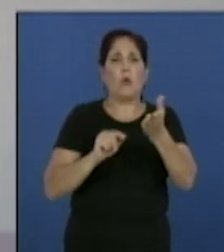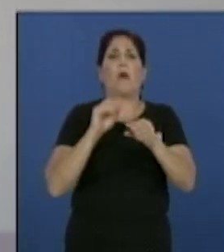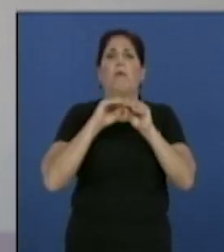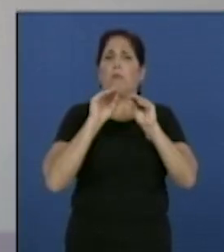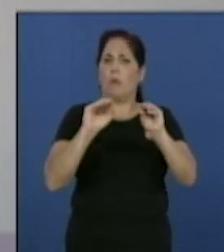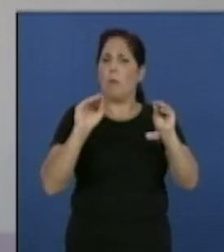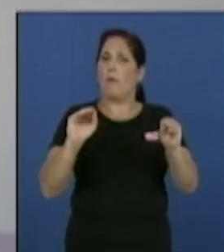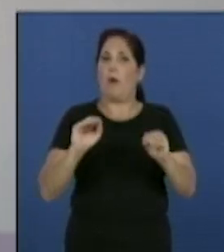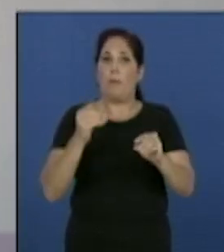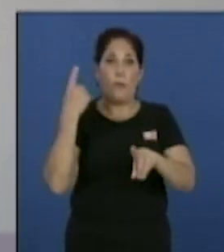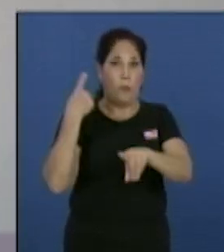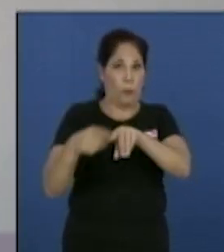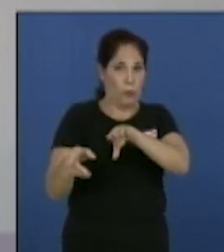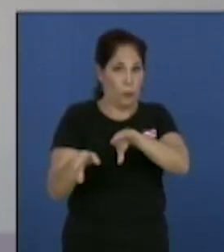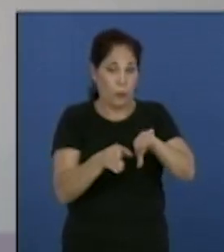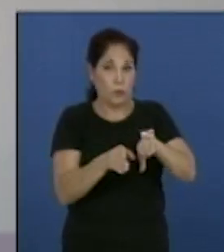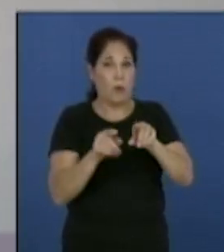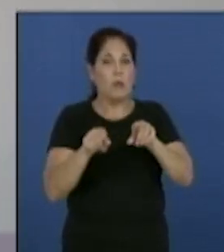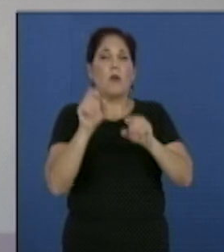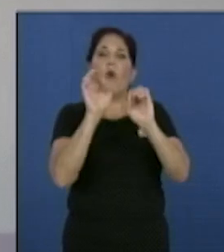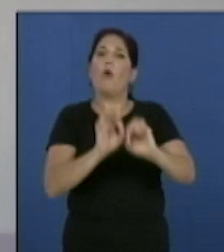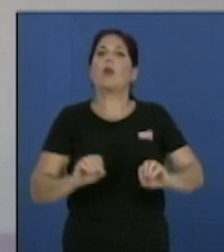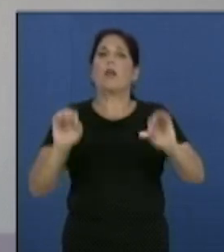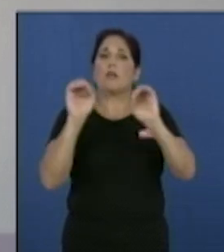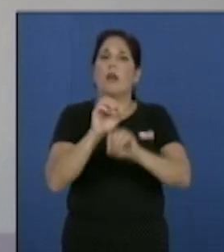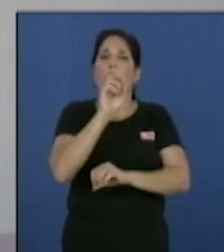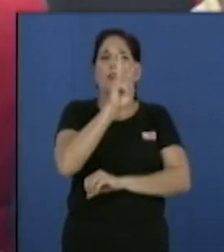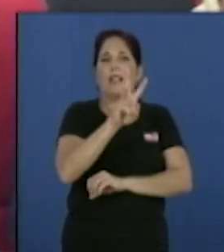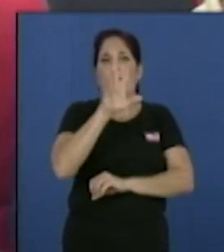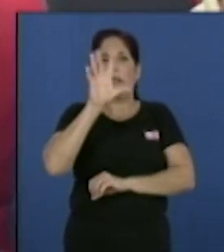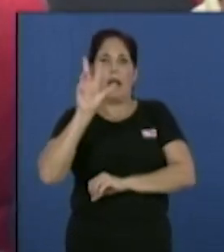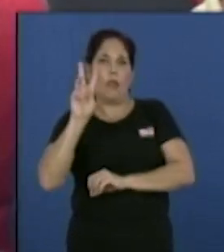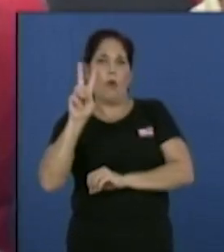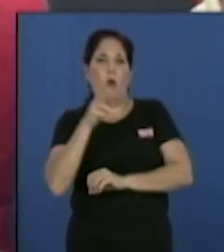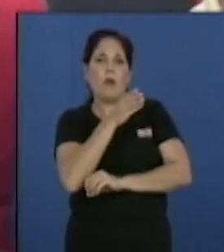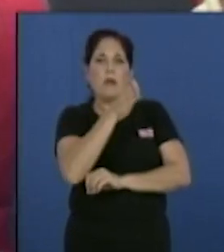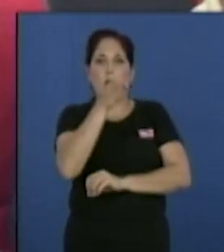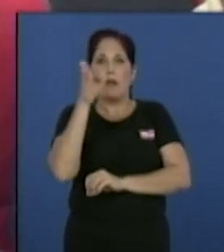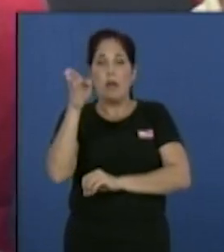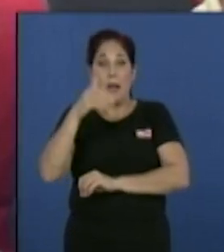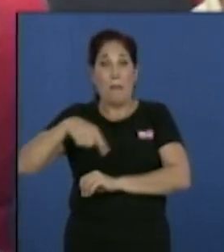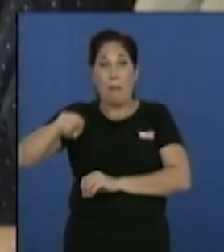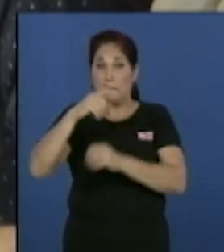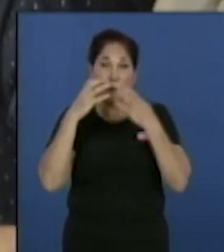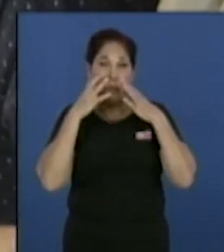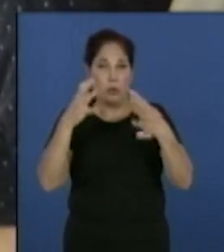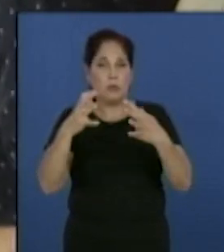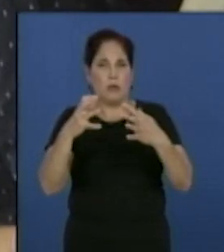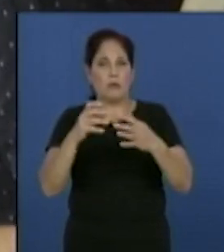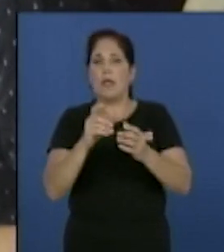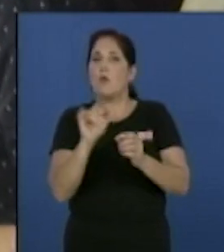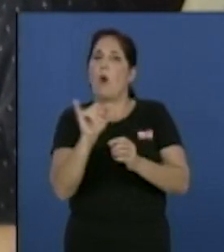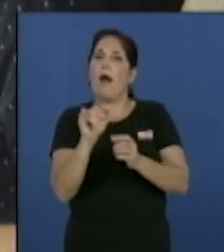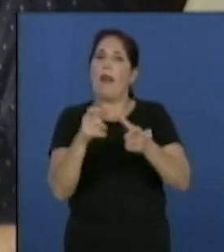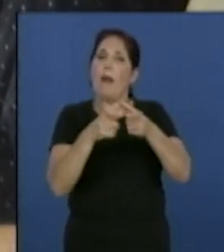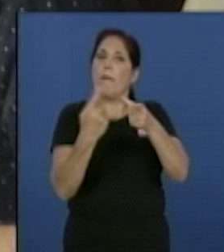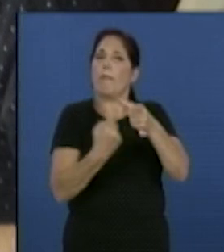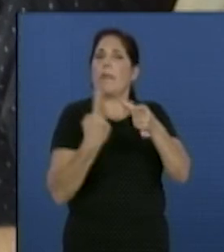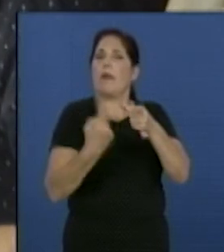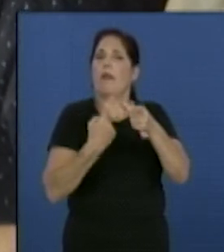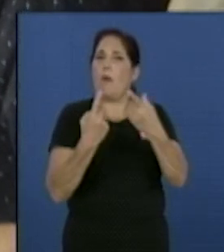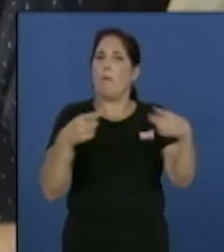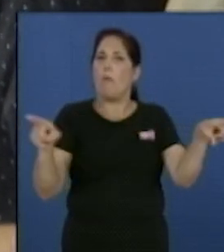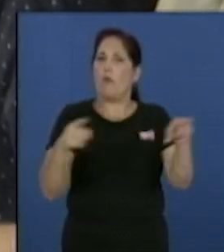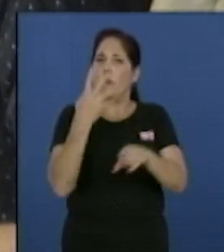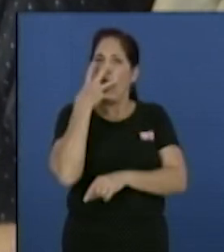convocados. Por otra parte, fueron organizadas 32 giras con lo más relevante de los catálogos profesionales de la